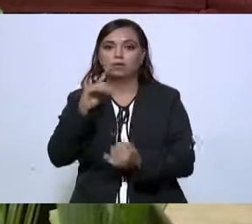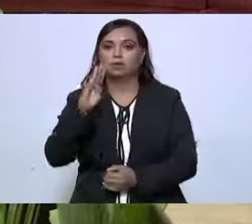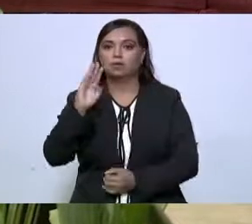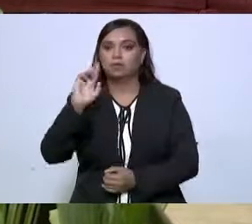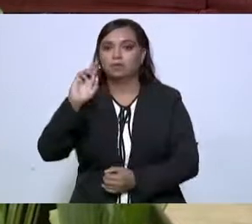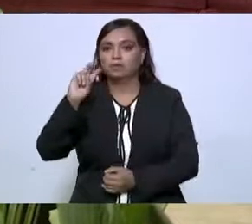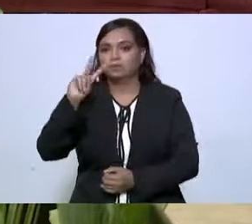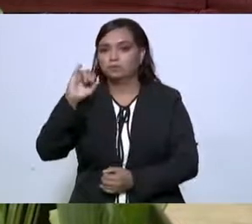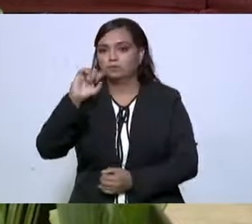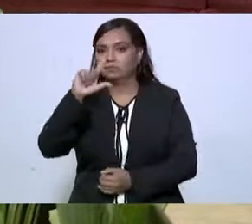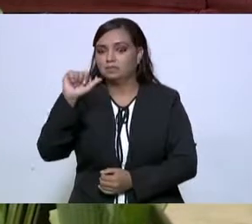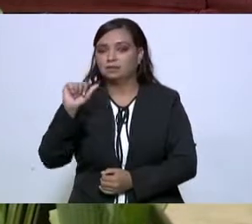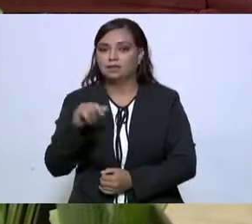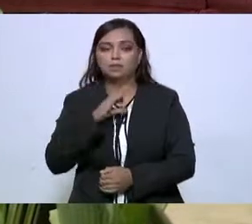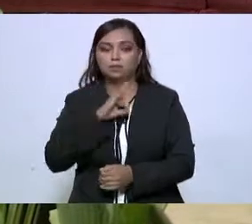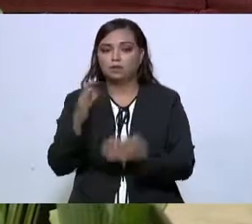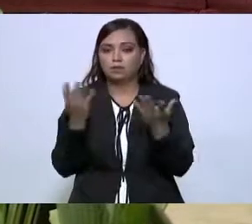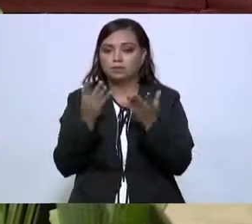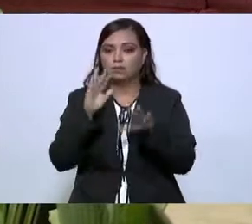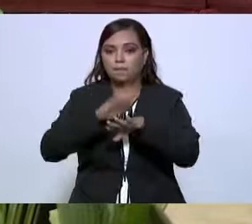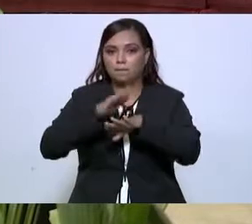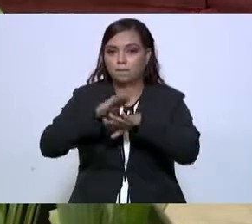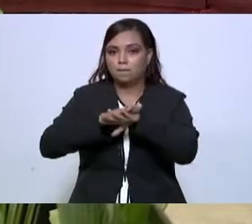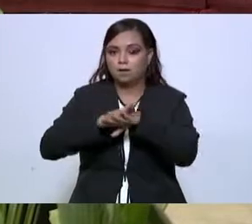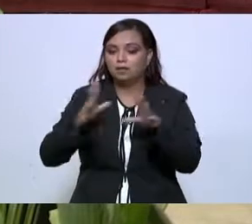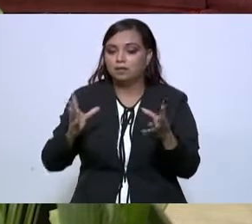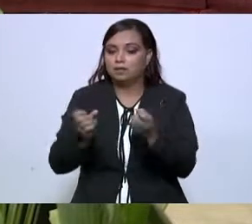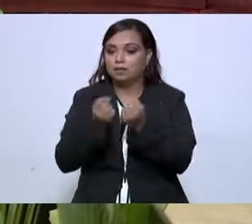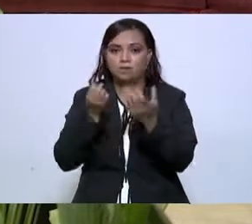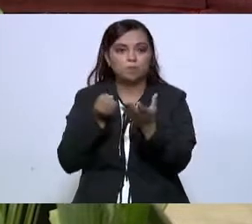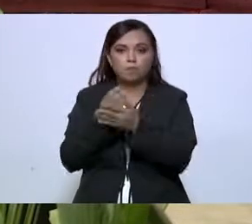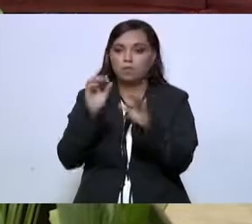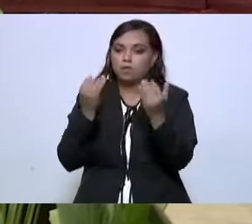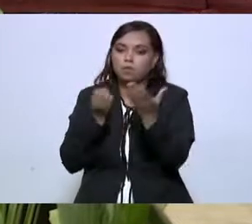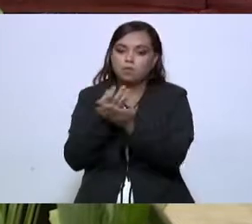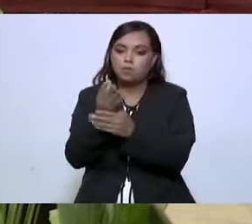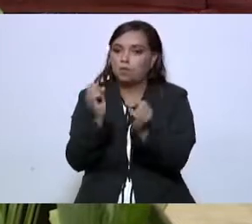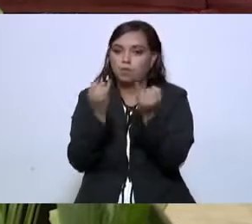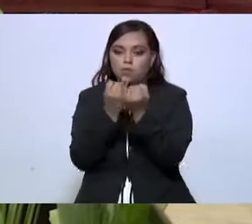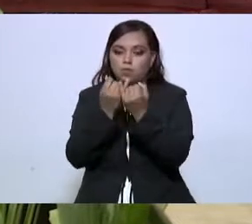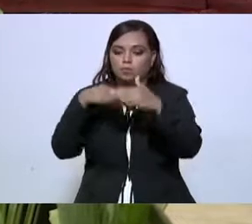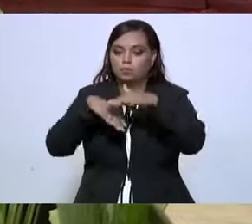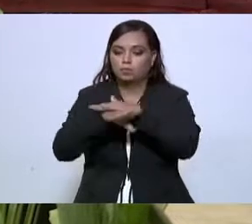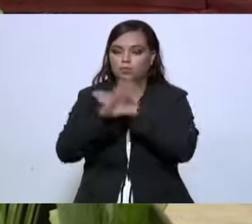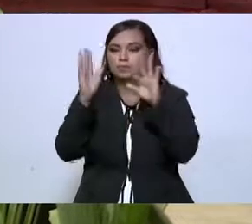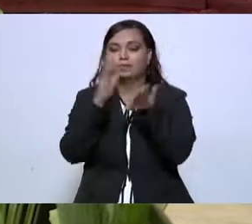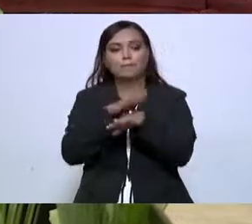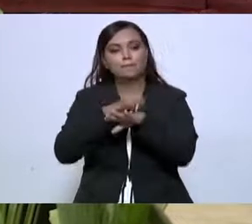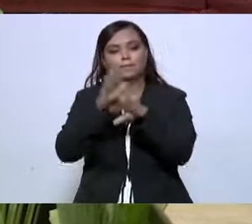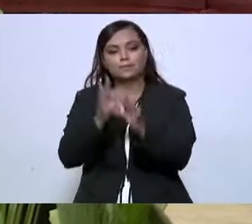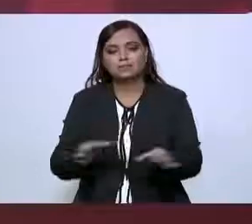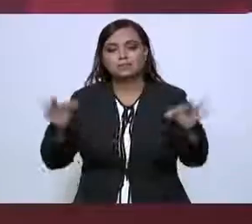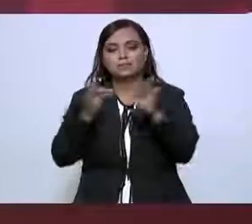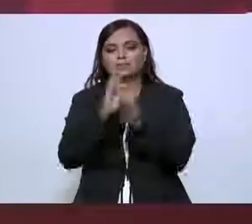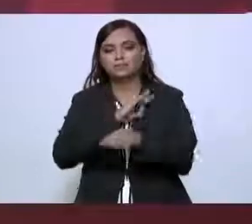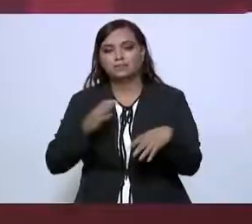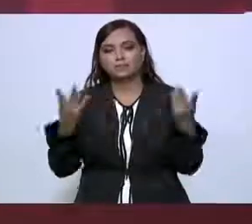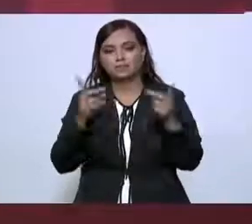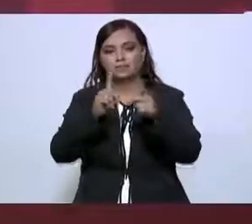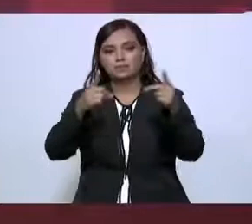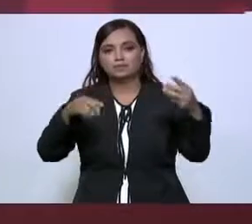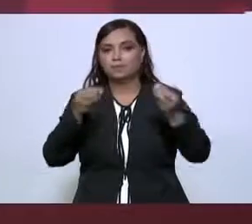y sacar por ahí mucha carga, o tanto importación como exportación. Y sobre todo lo importante es que se pueden desarrollar